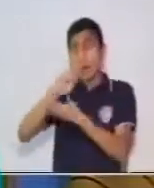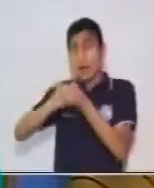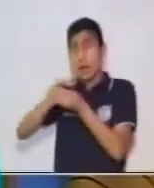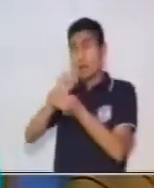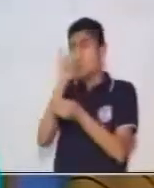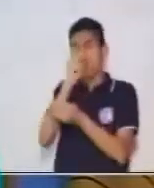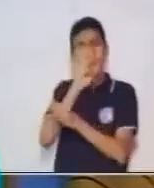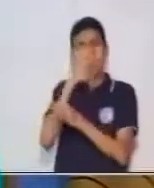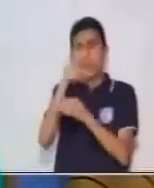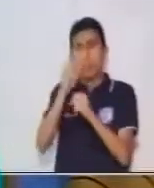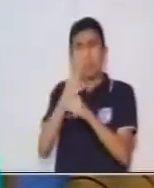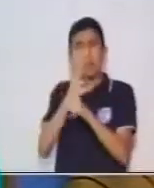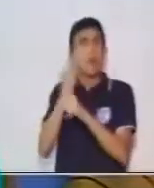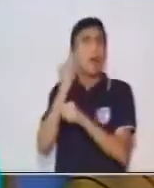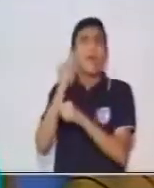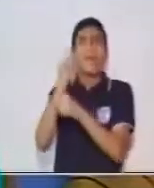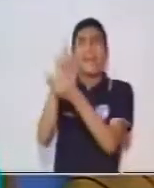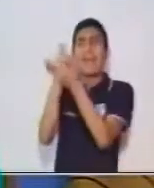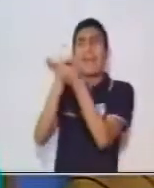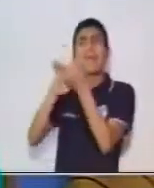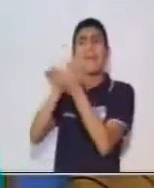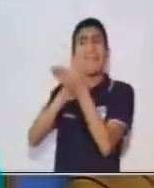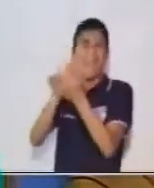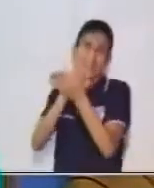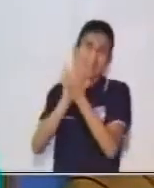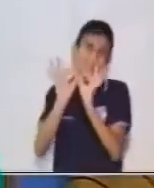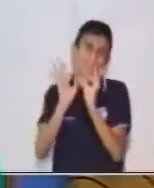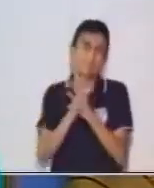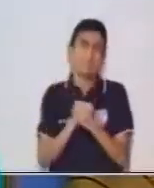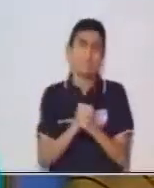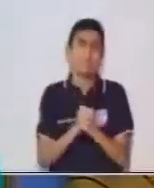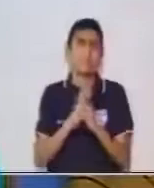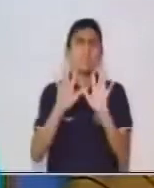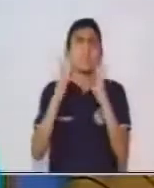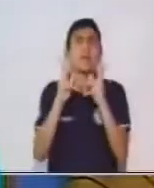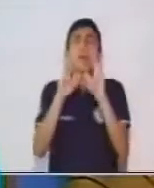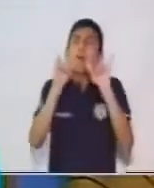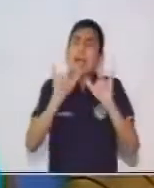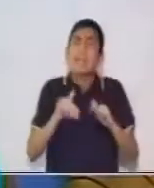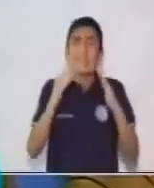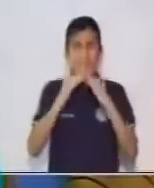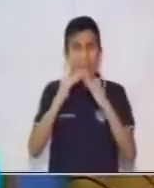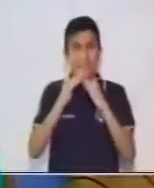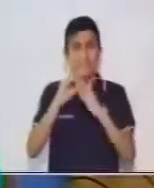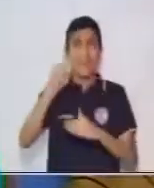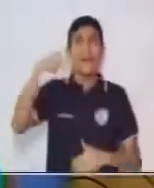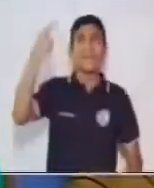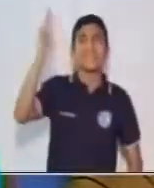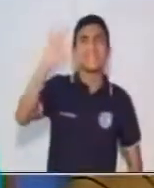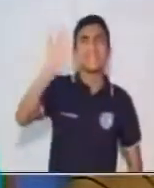y si no también pueden utilizar su gel antibacterial sobre todo quédense en casa hasta la próxima.